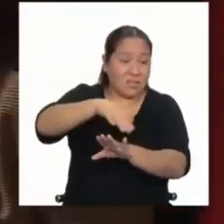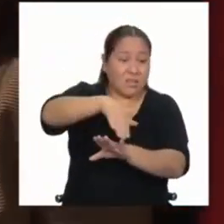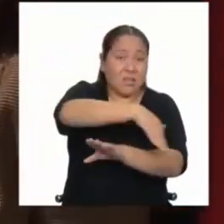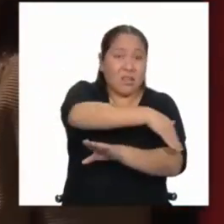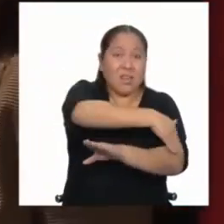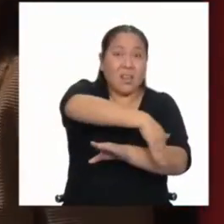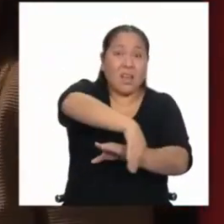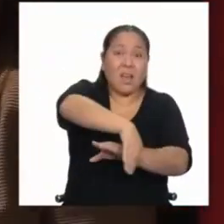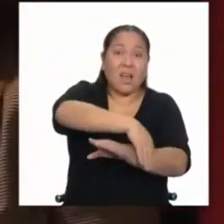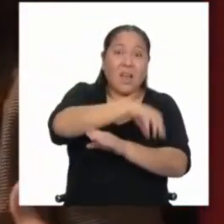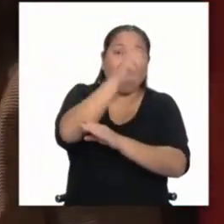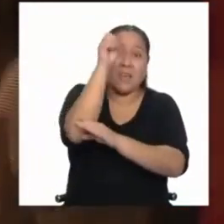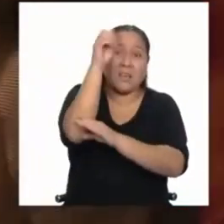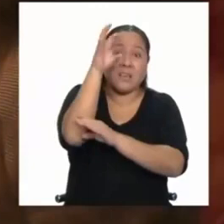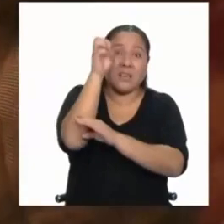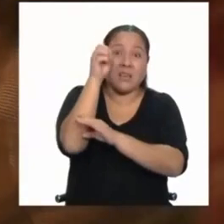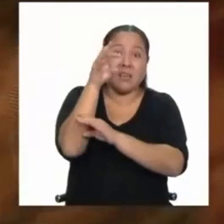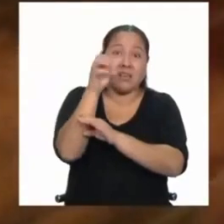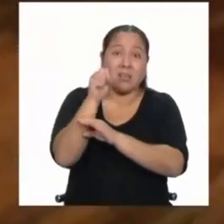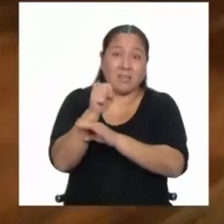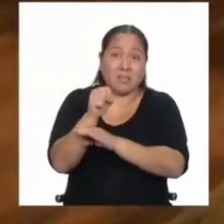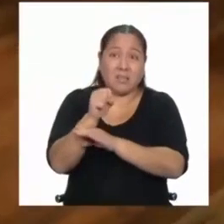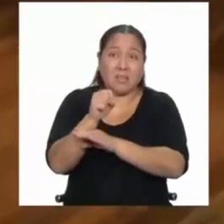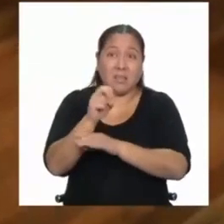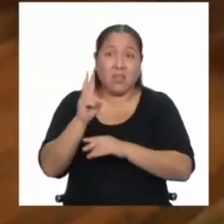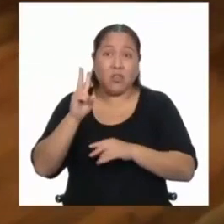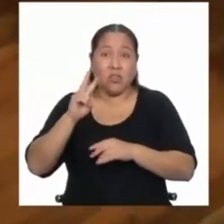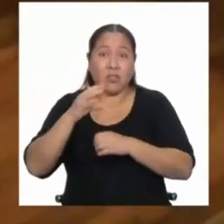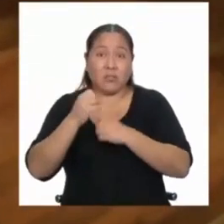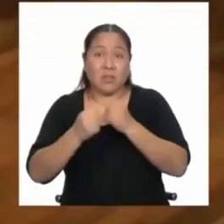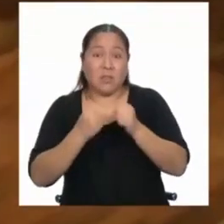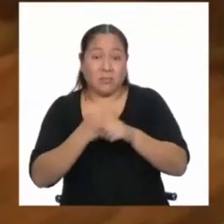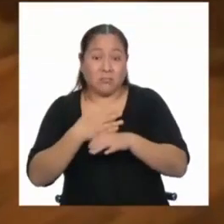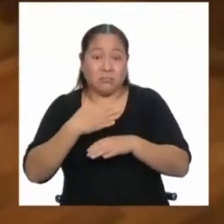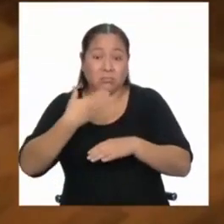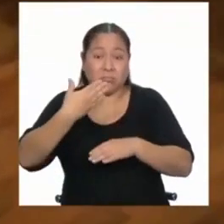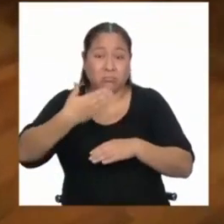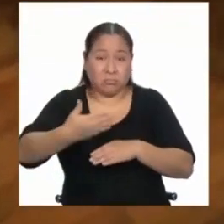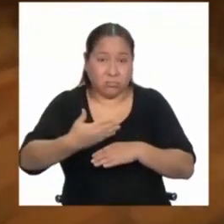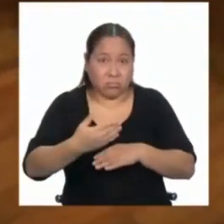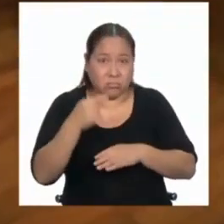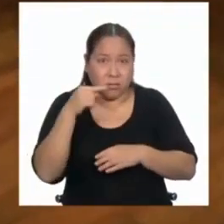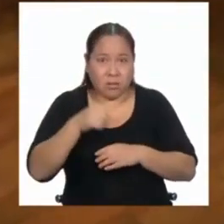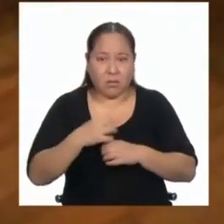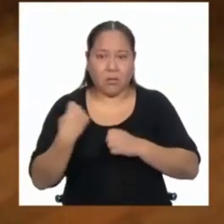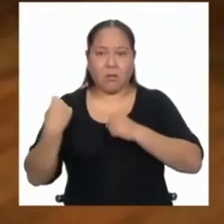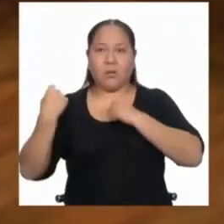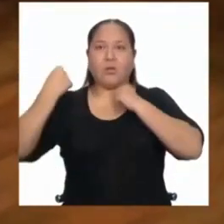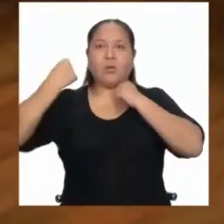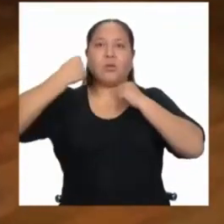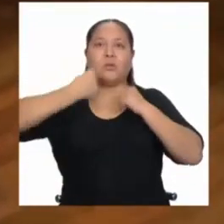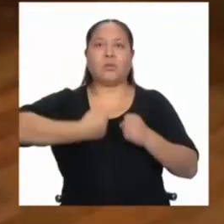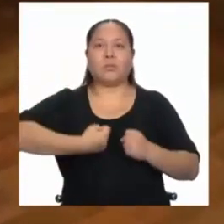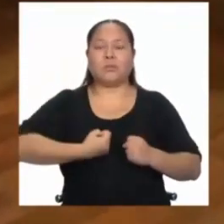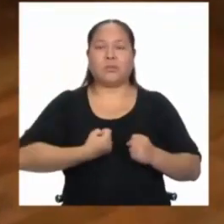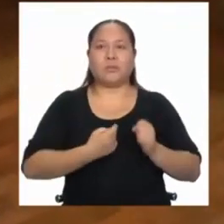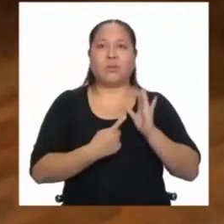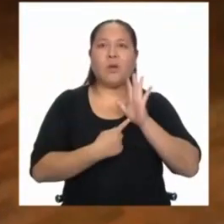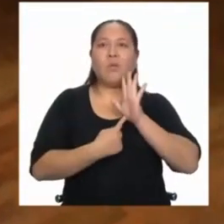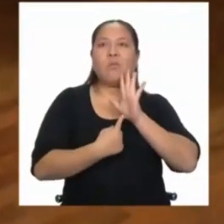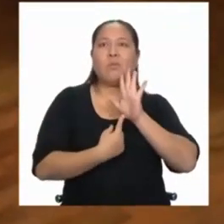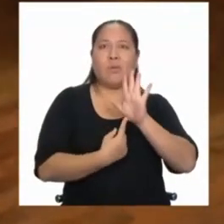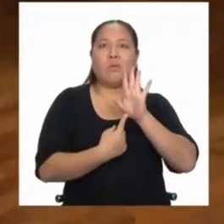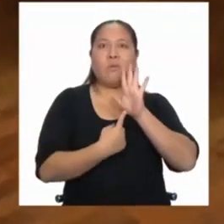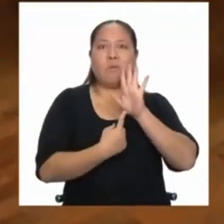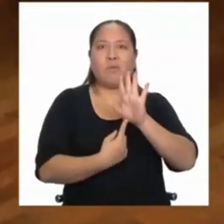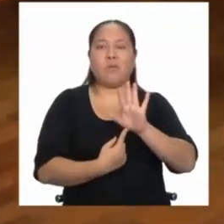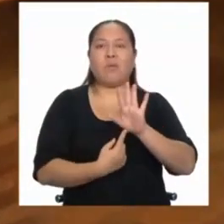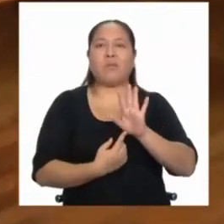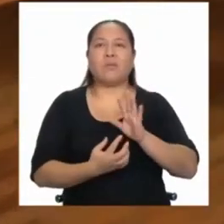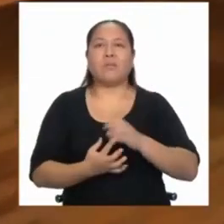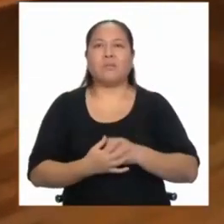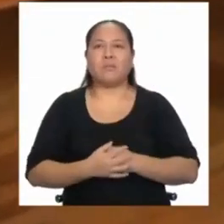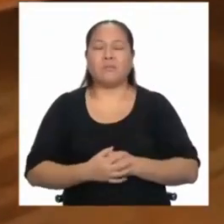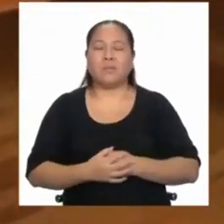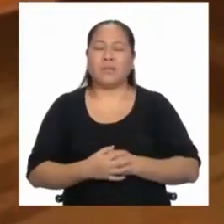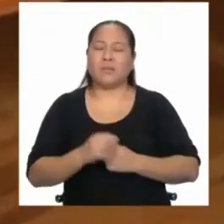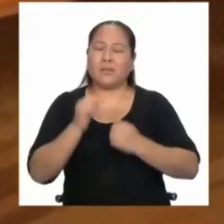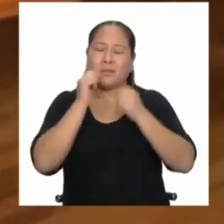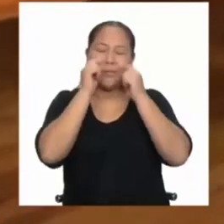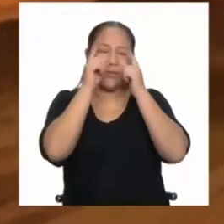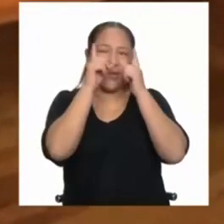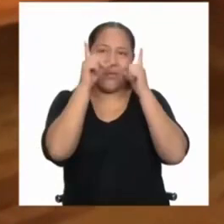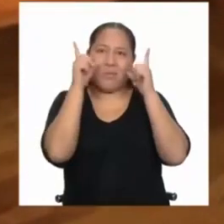por esa preparación, por todo ese trabajo, se habían empoderado tanto y tenían tanta fuerza y tanto que decir, fue